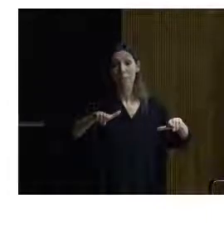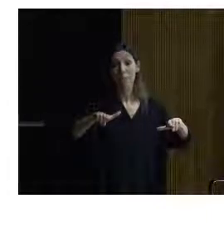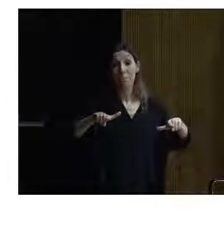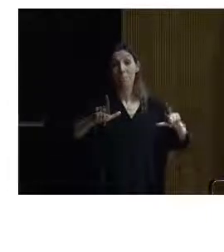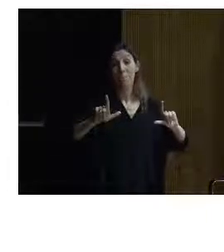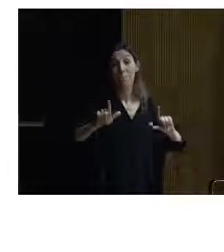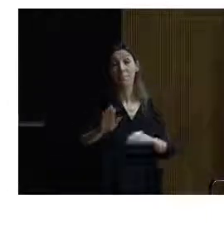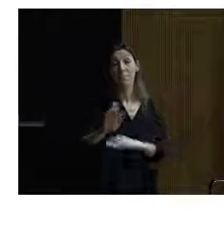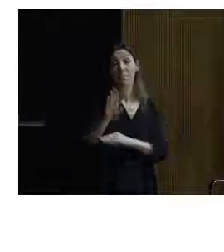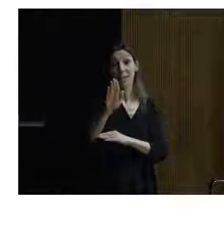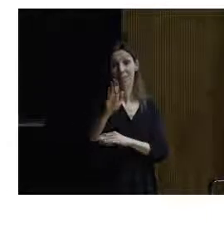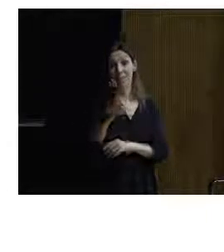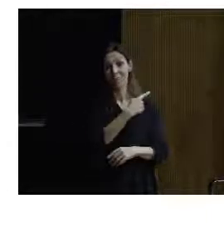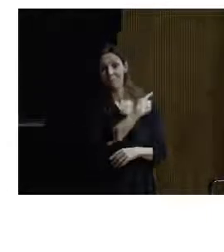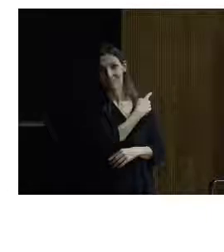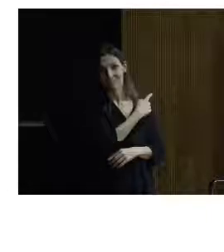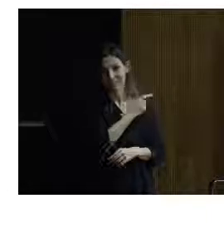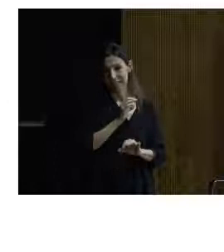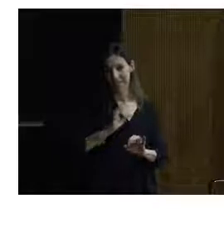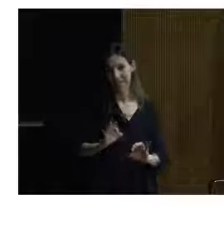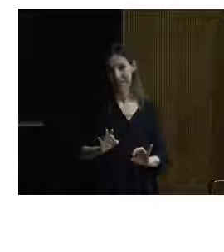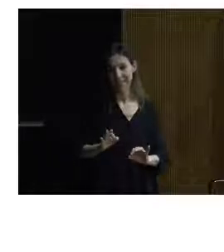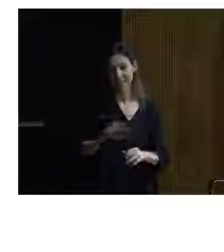y es esta. Es decir,